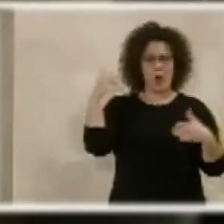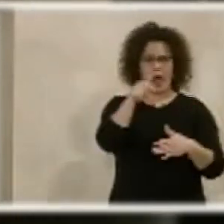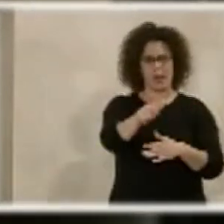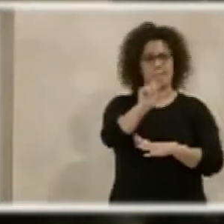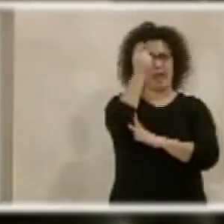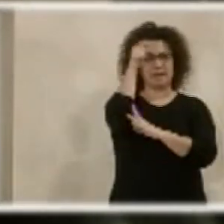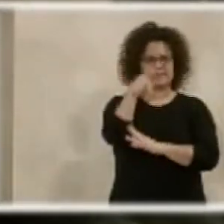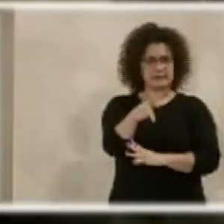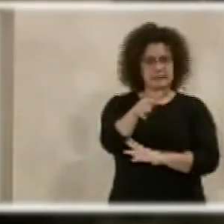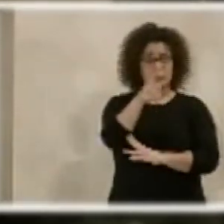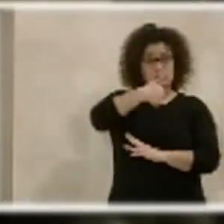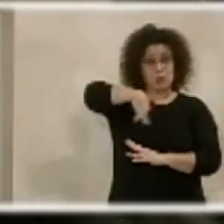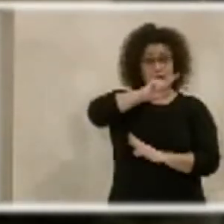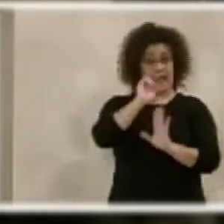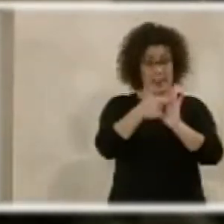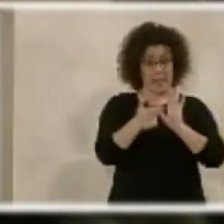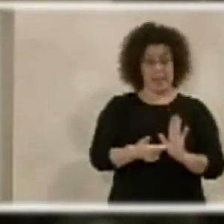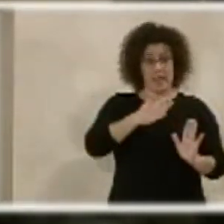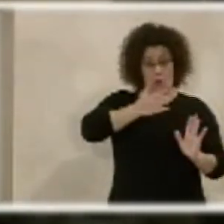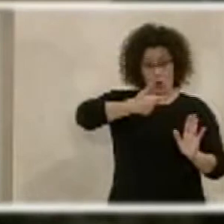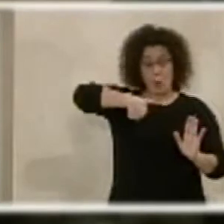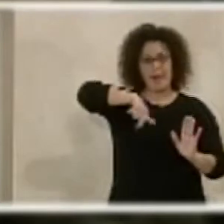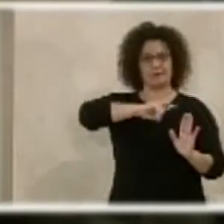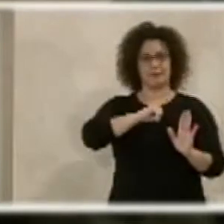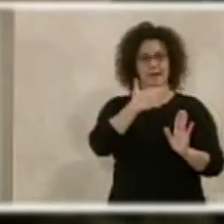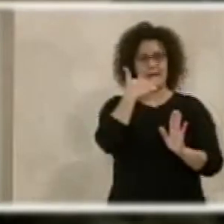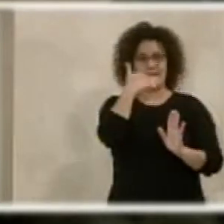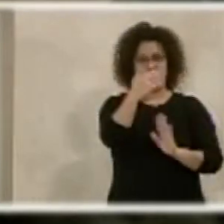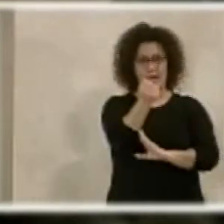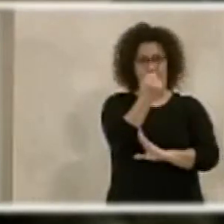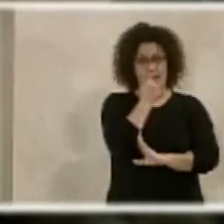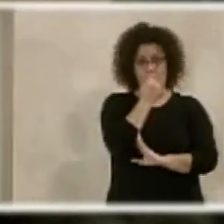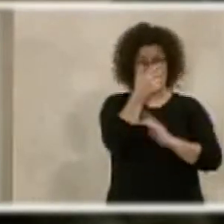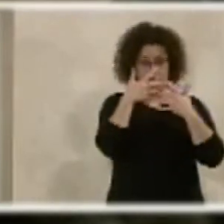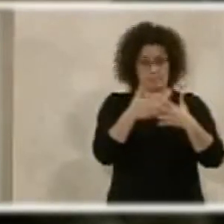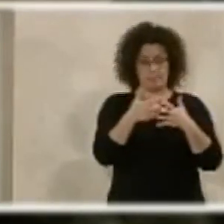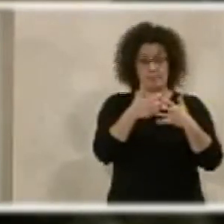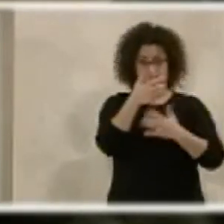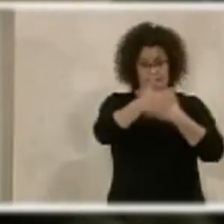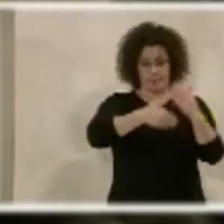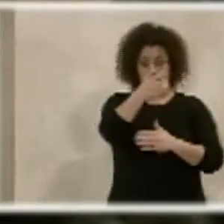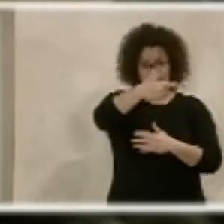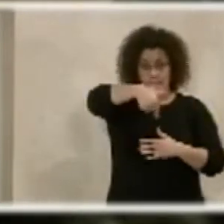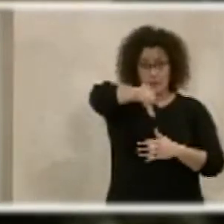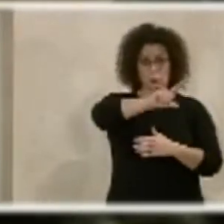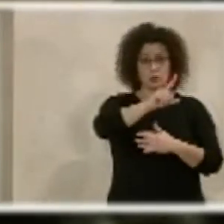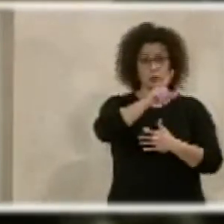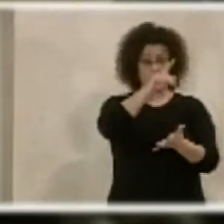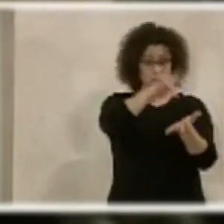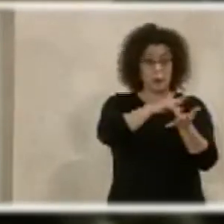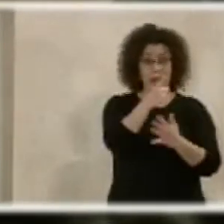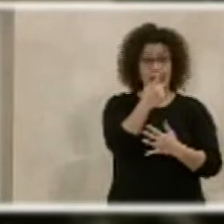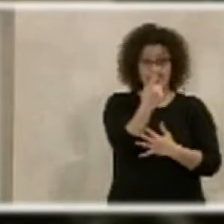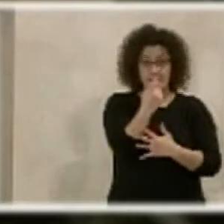todas nuestras leyes están amparadas por una ejecución que de alguna forma, de una forma u otra, cuando es